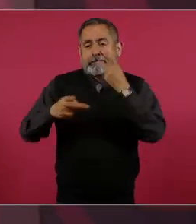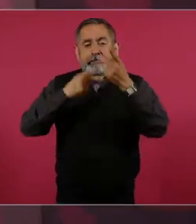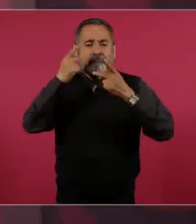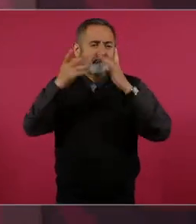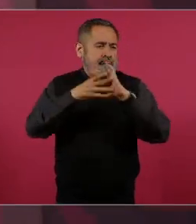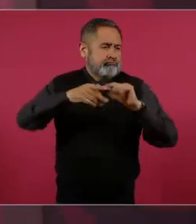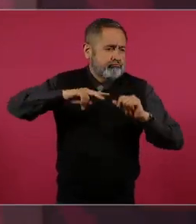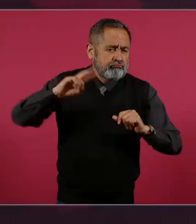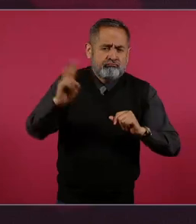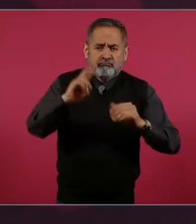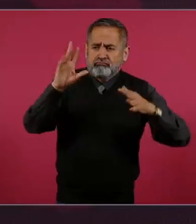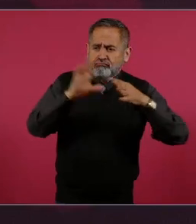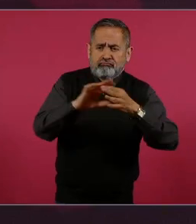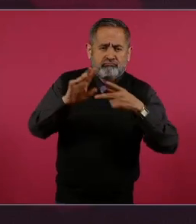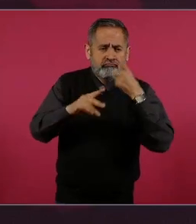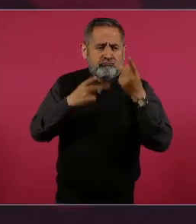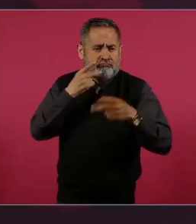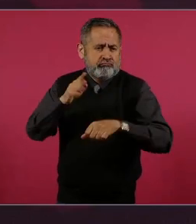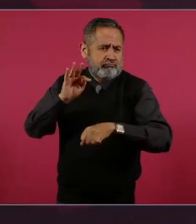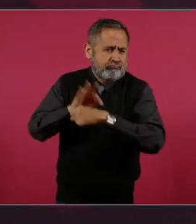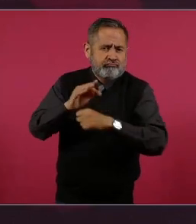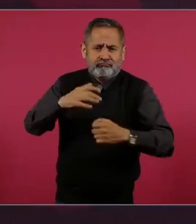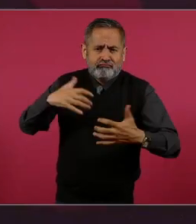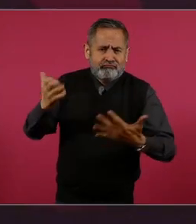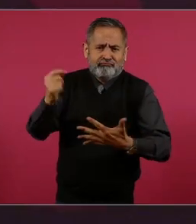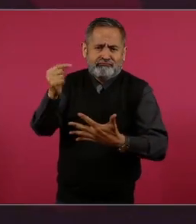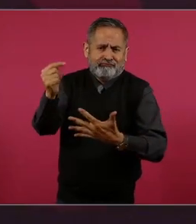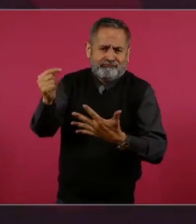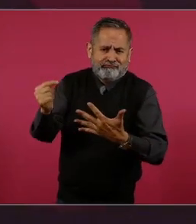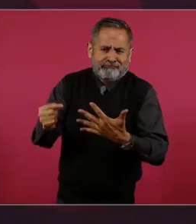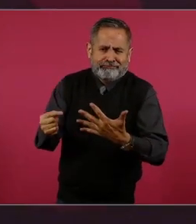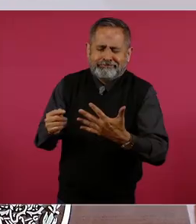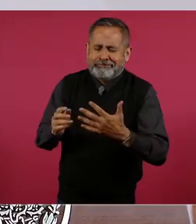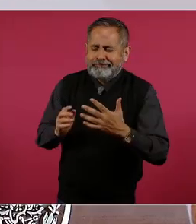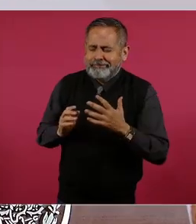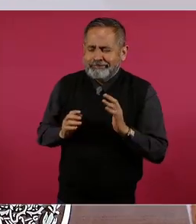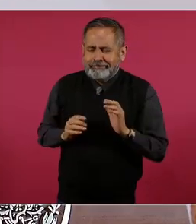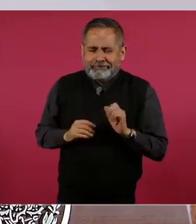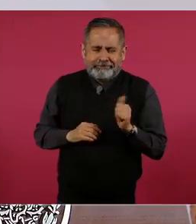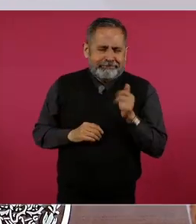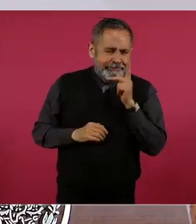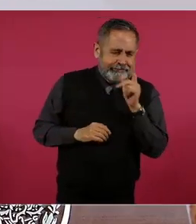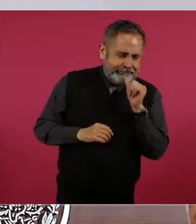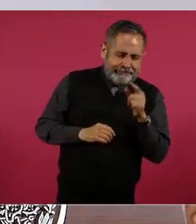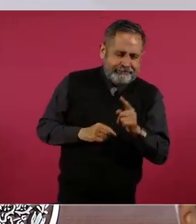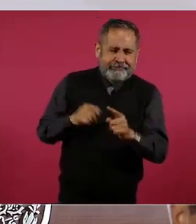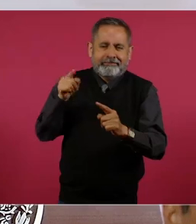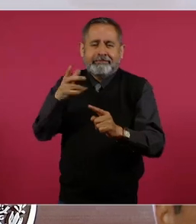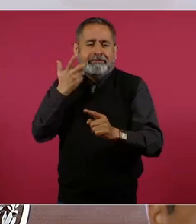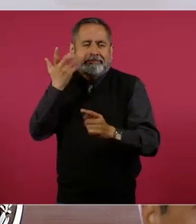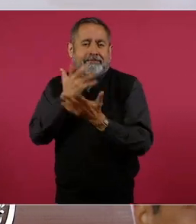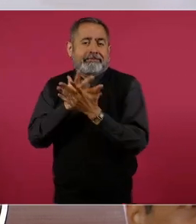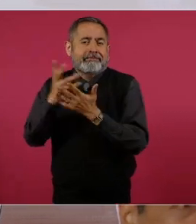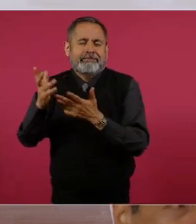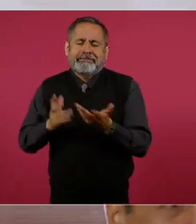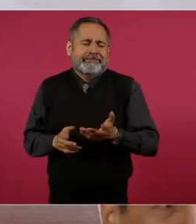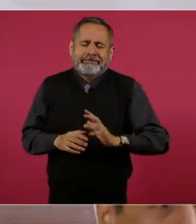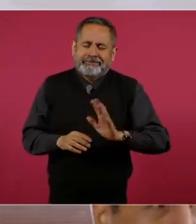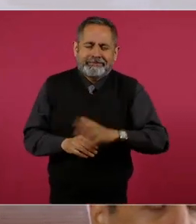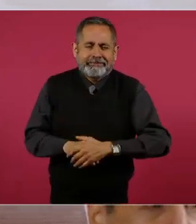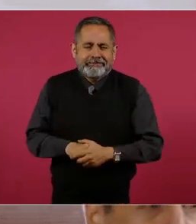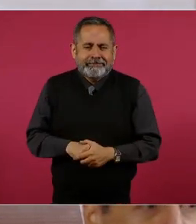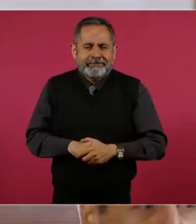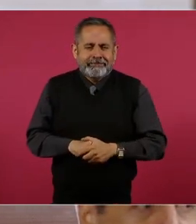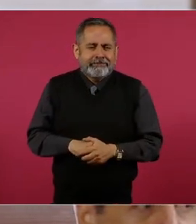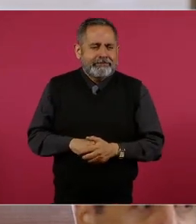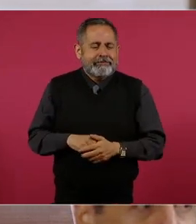no quiero usar otro término, que de